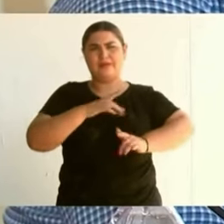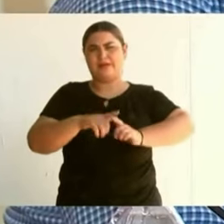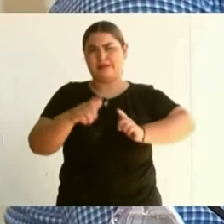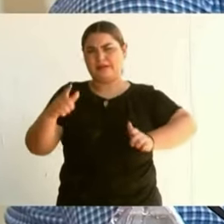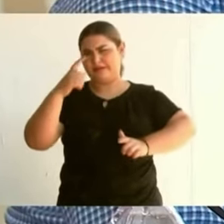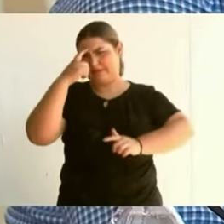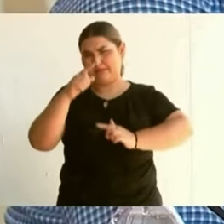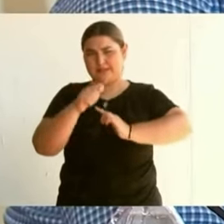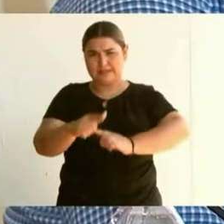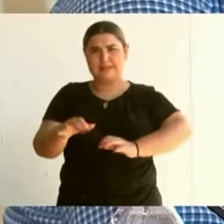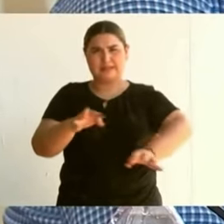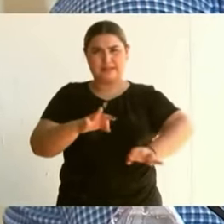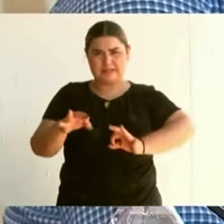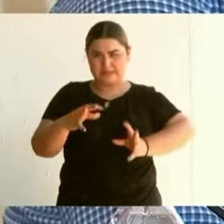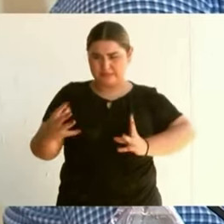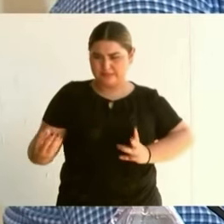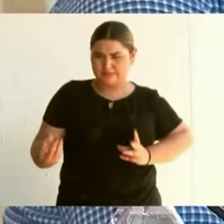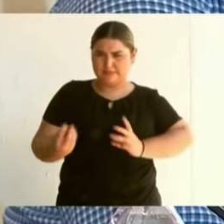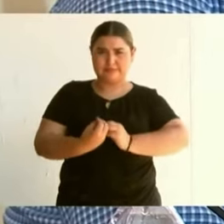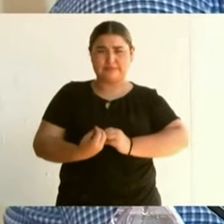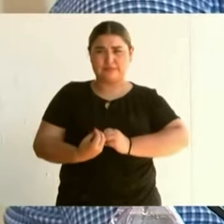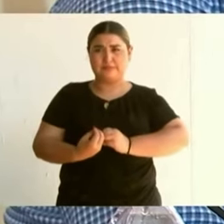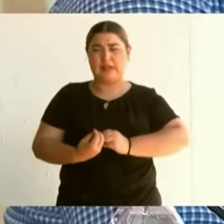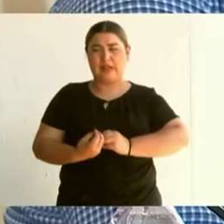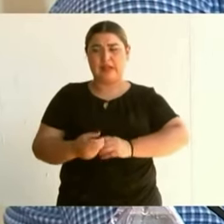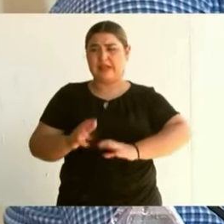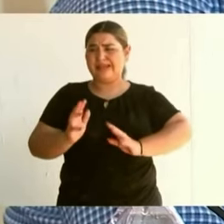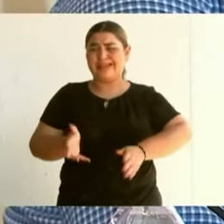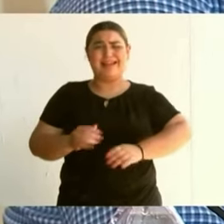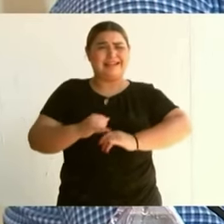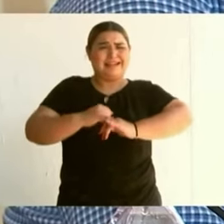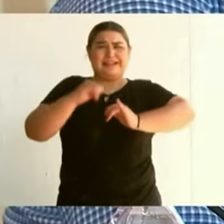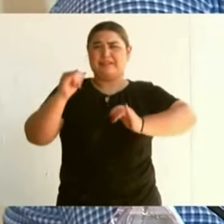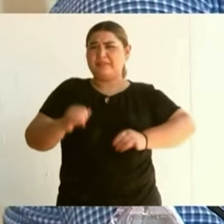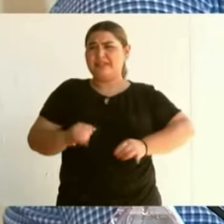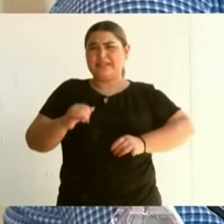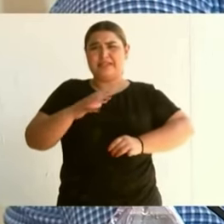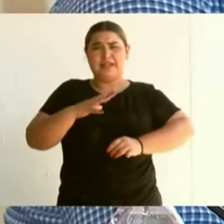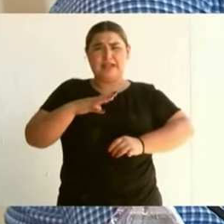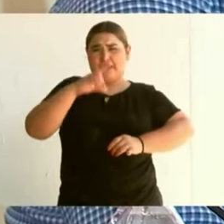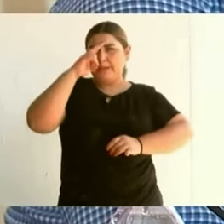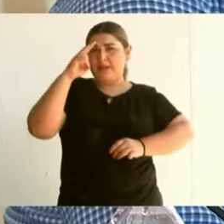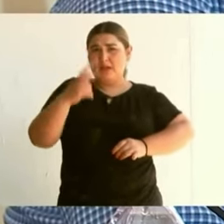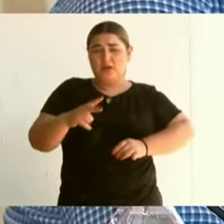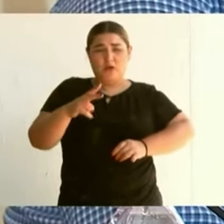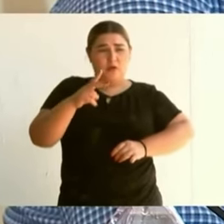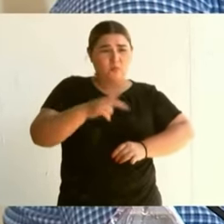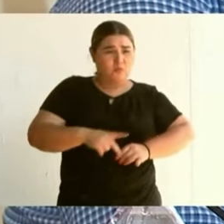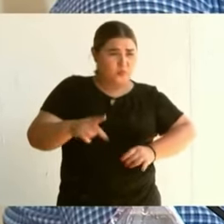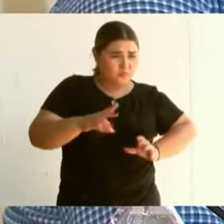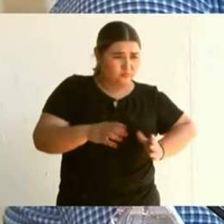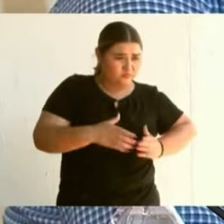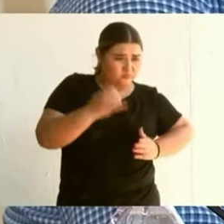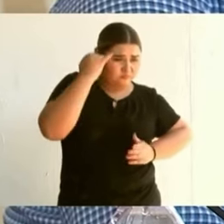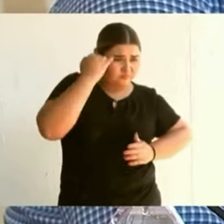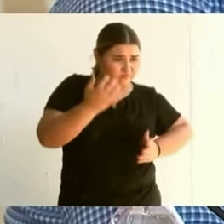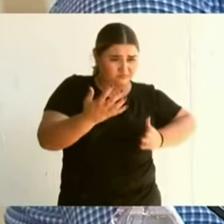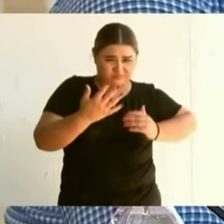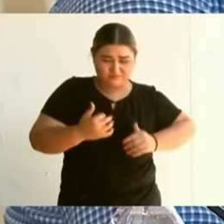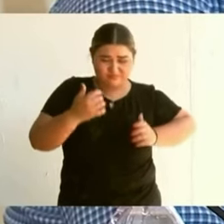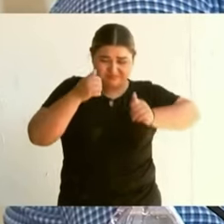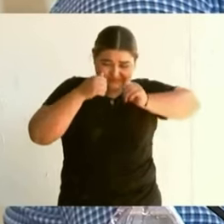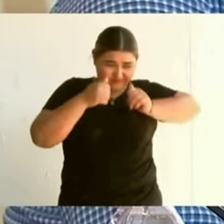ustedes. Nunca más un México sin sus pueblos indígenas. Nunca más un México